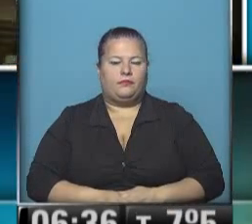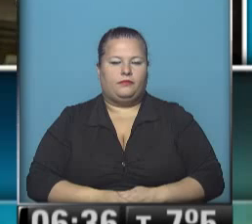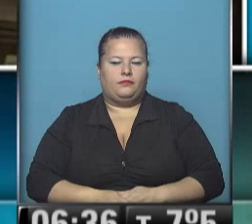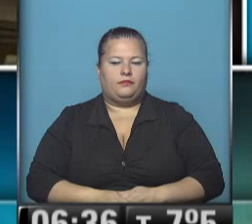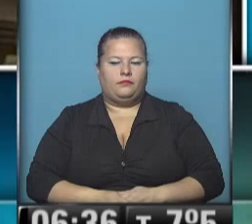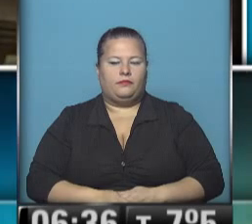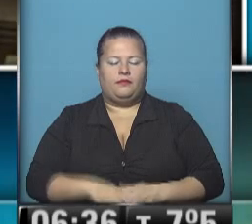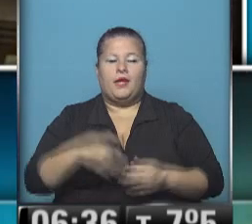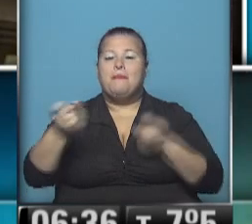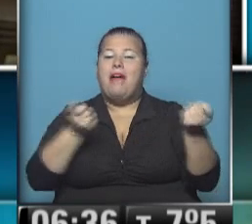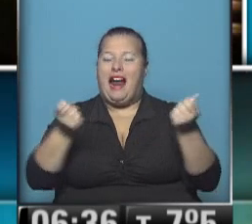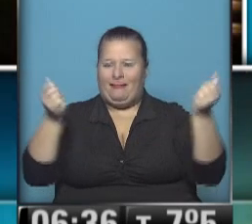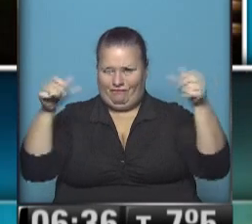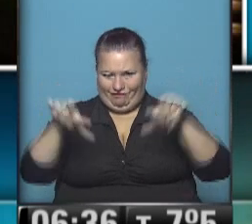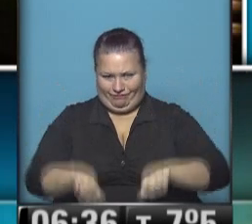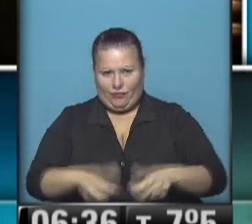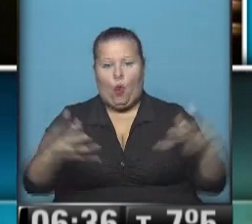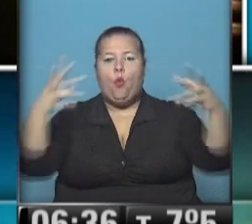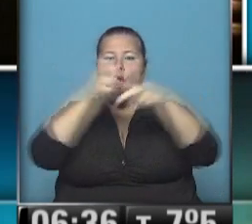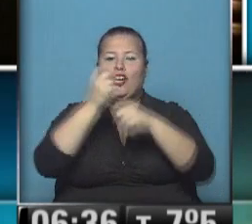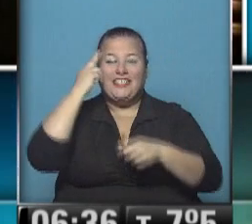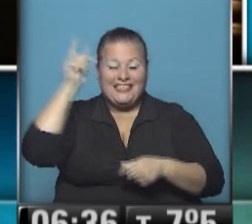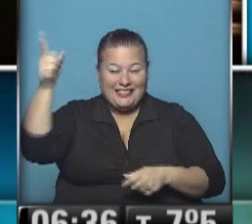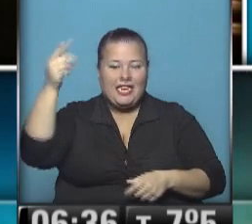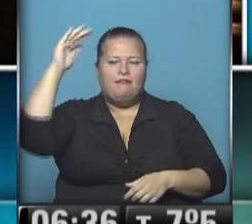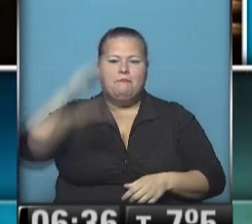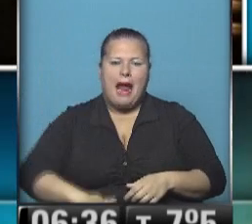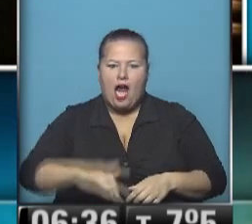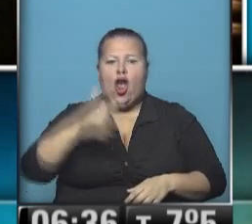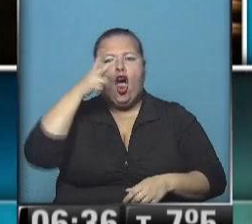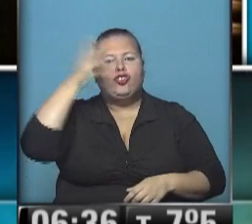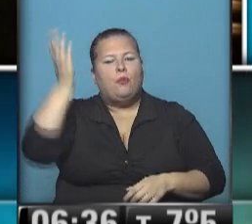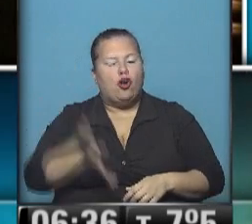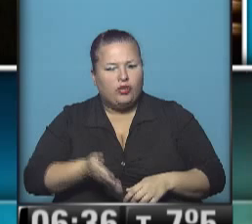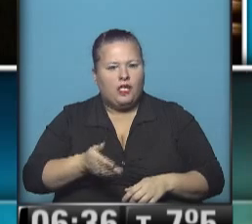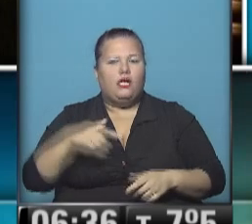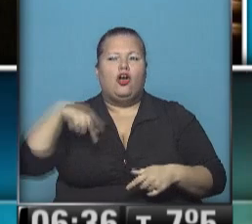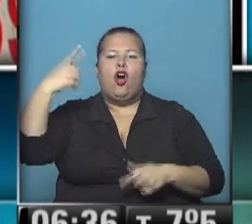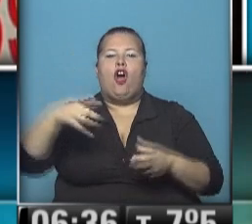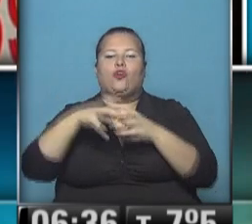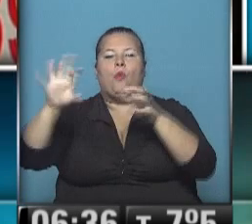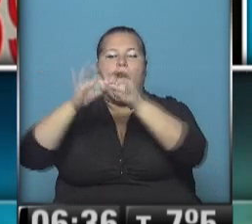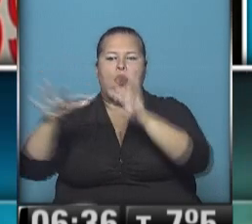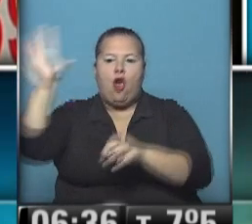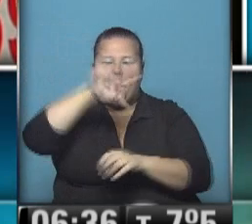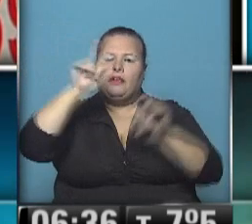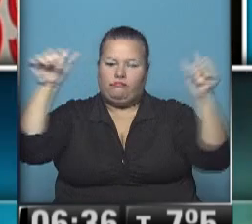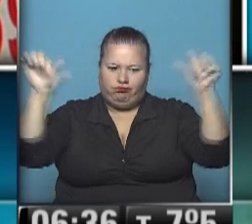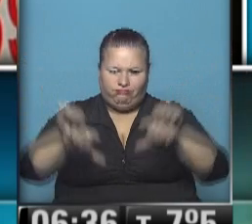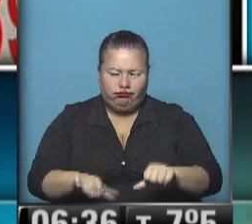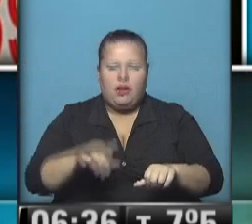Se desploman los mercados. La bolsa de China cayó más del 8% y arrastró a las plazas europeas, que